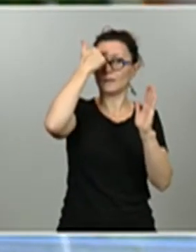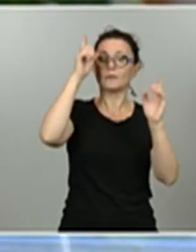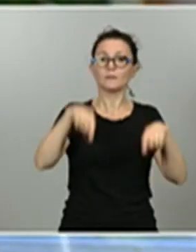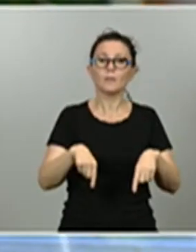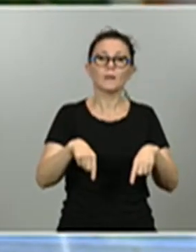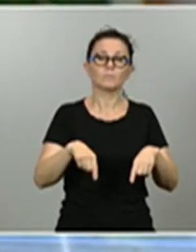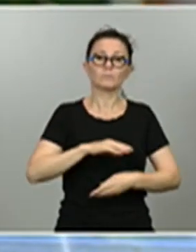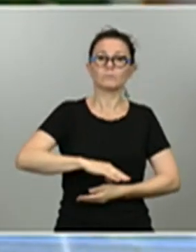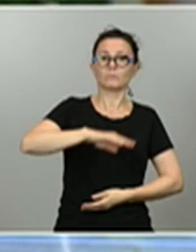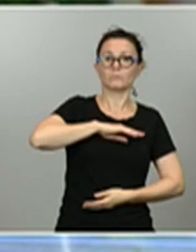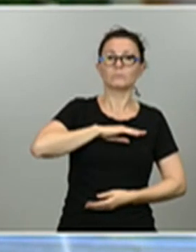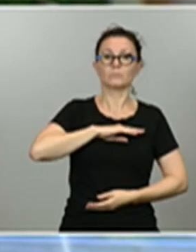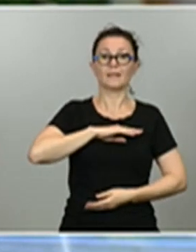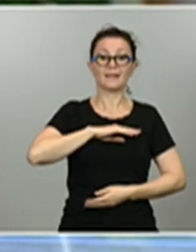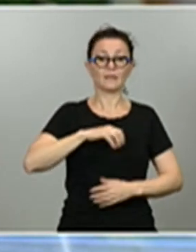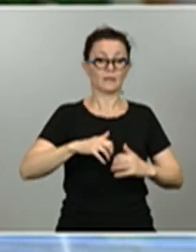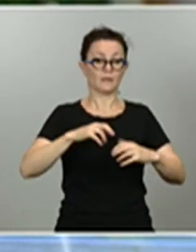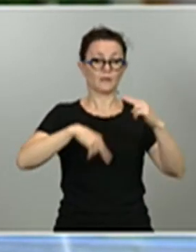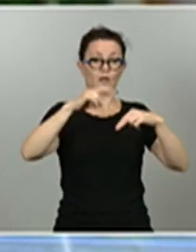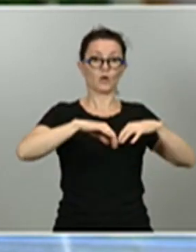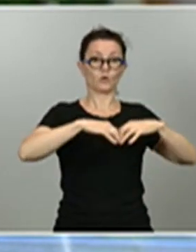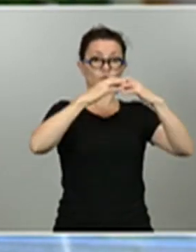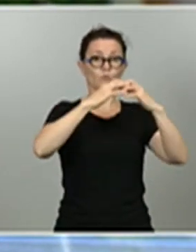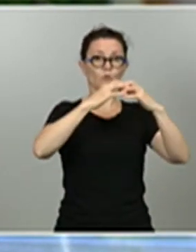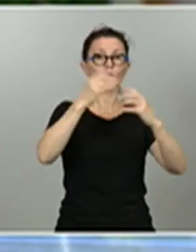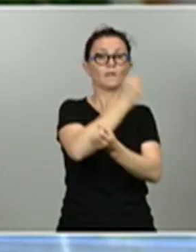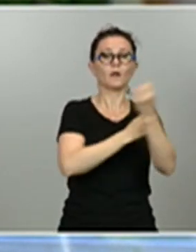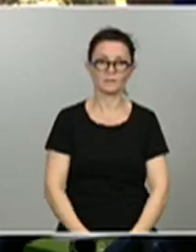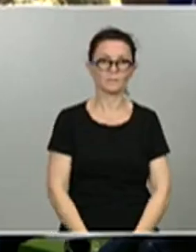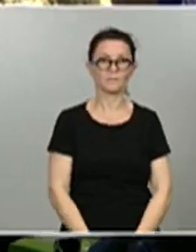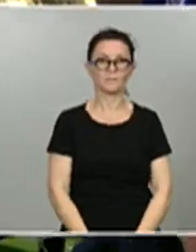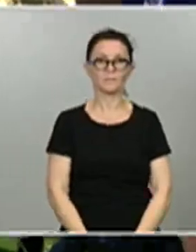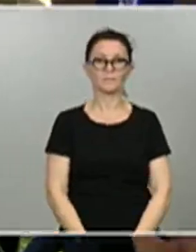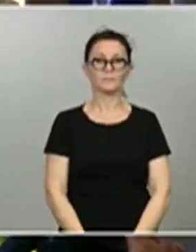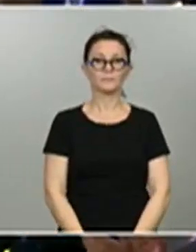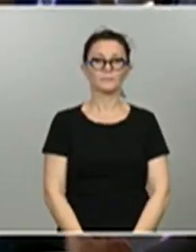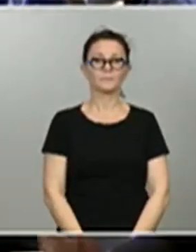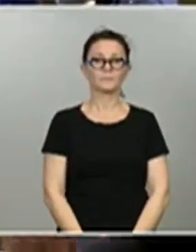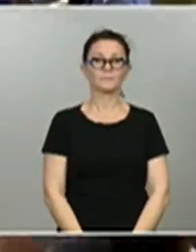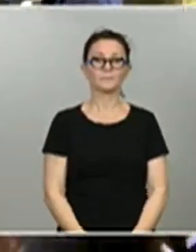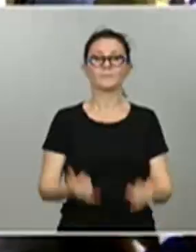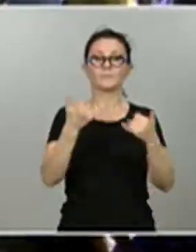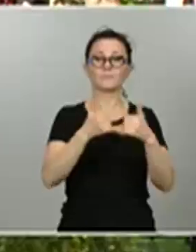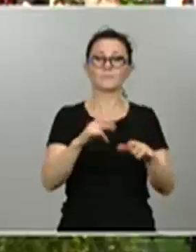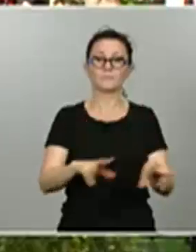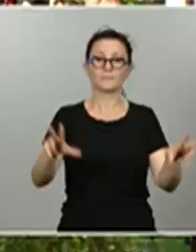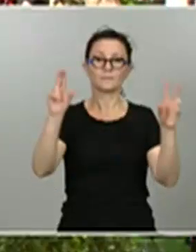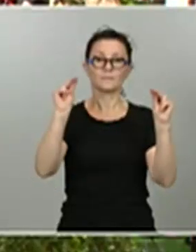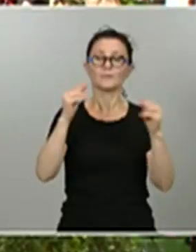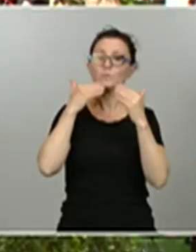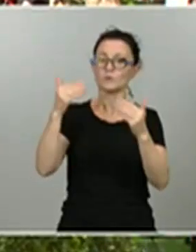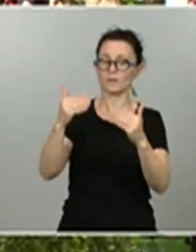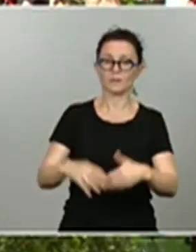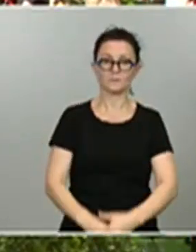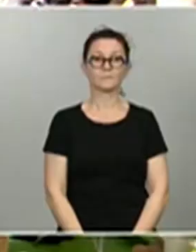economía debe ser verde, debe ser digital y sin duda alguna tiene que ser inclusiva. El gobierno usará fondos europeos para un plan de